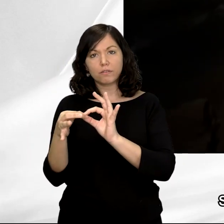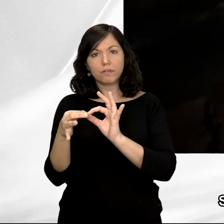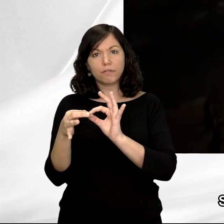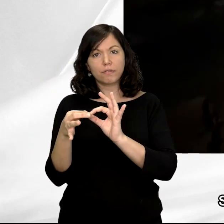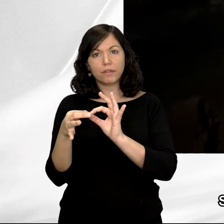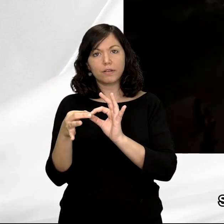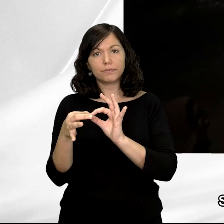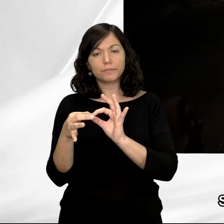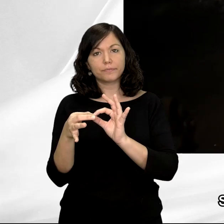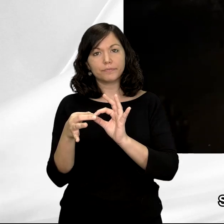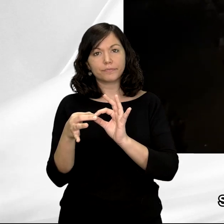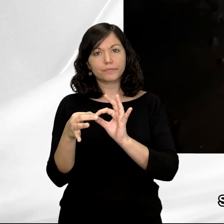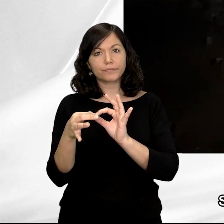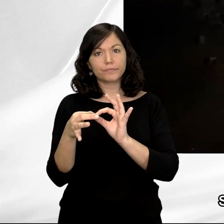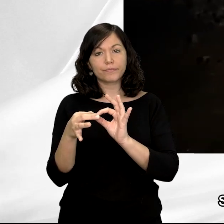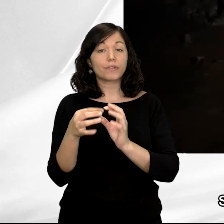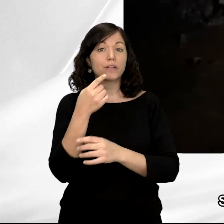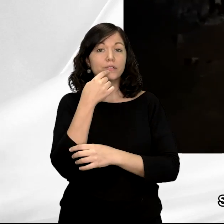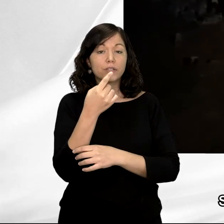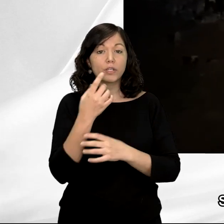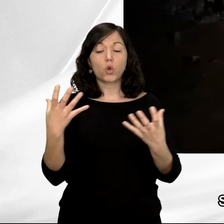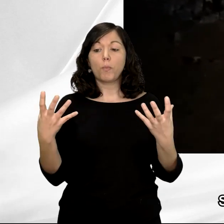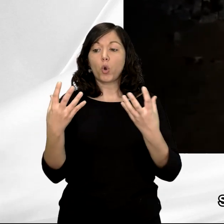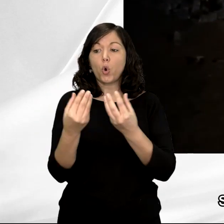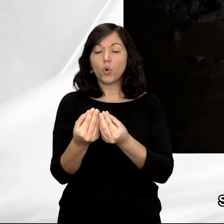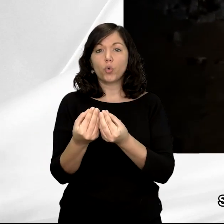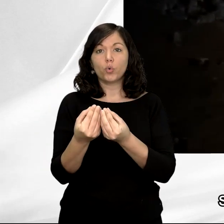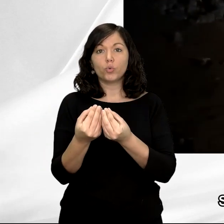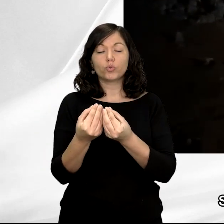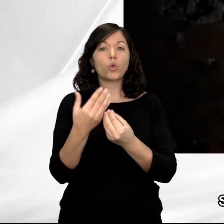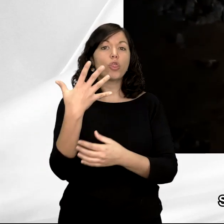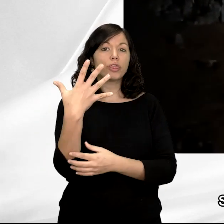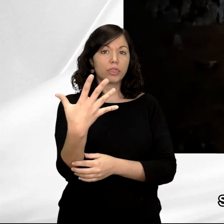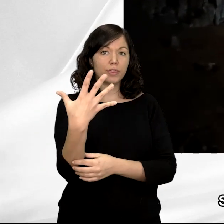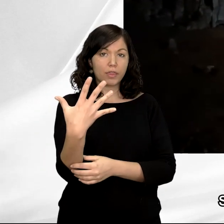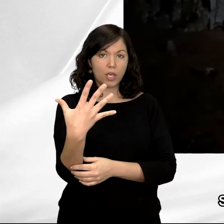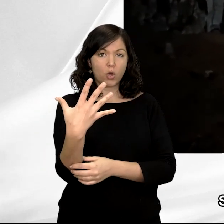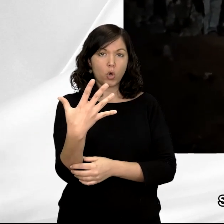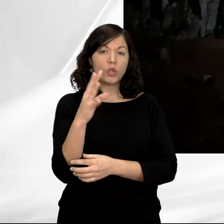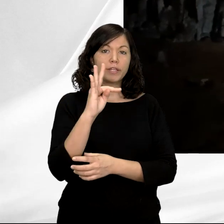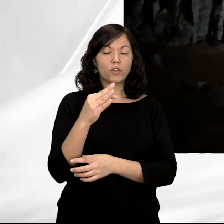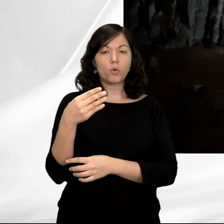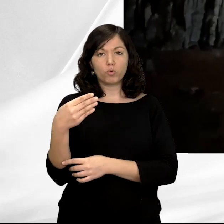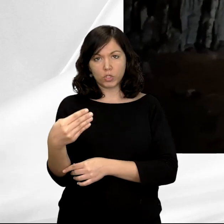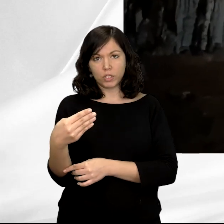lo que en su momento se definió como conjunto 5 de Tito Bustillo.